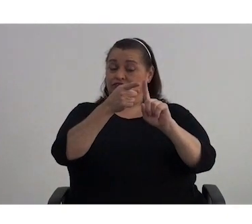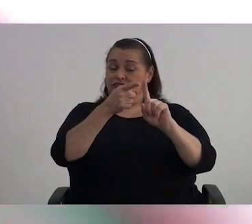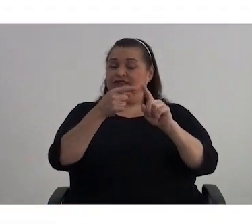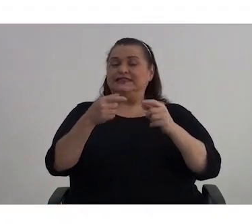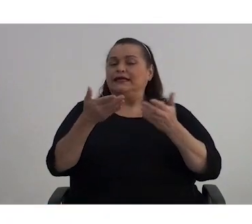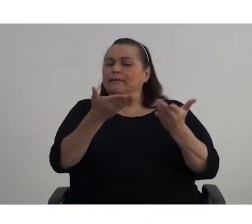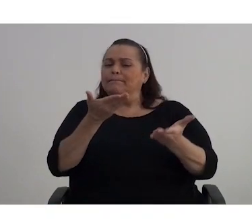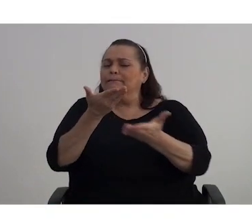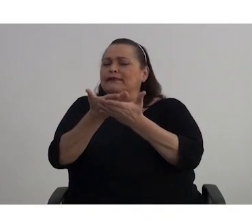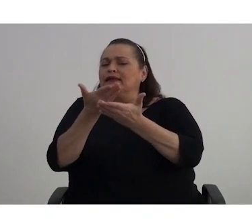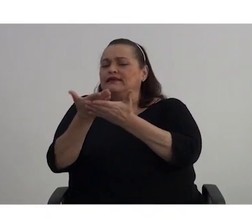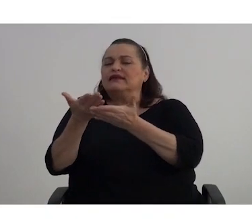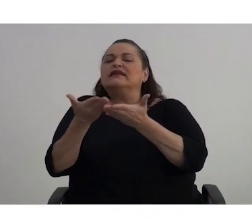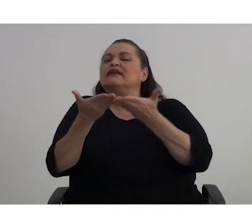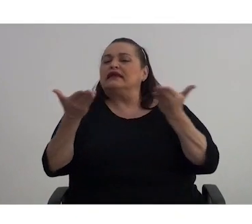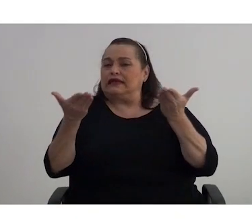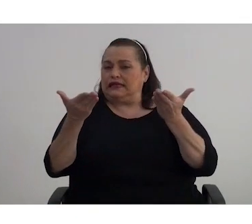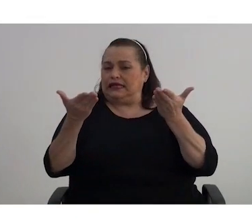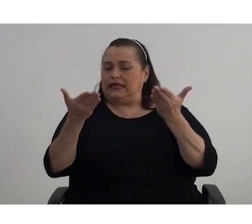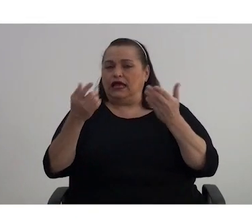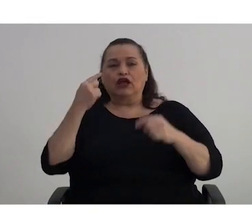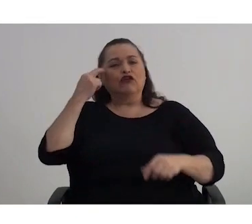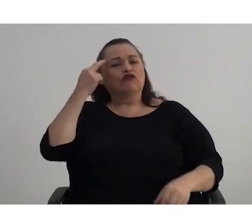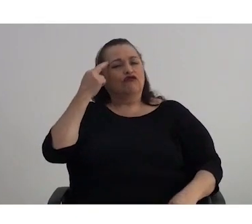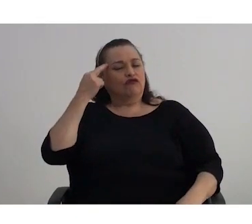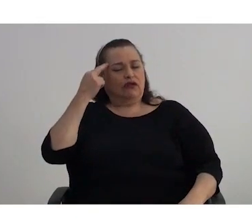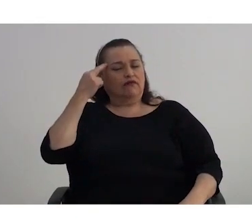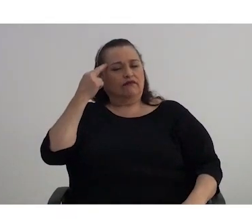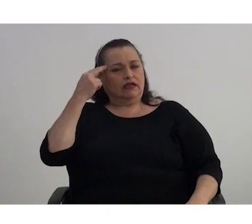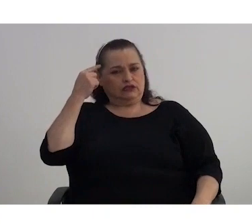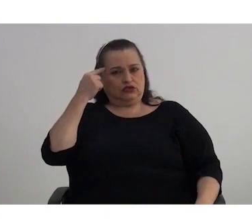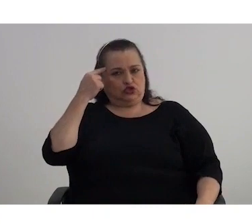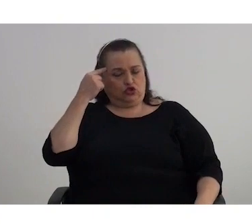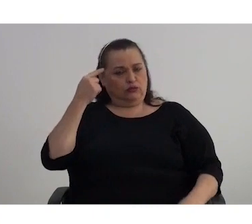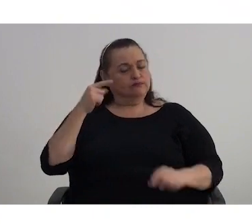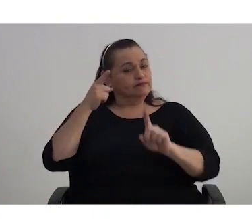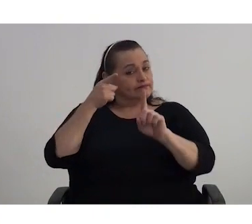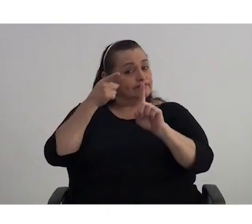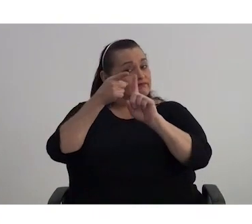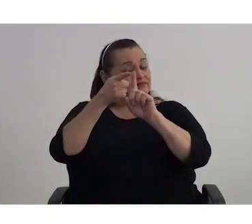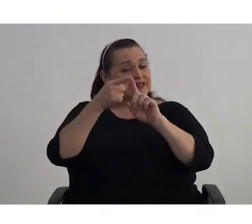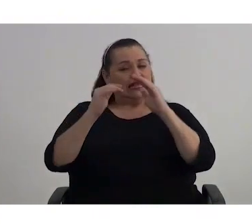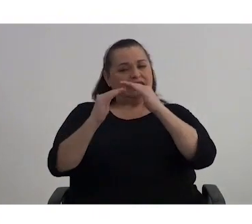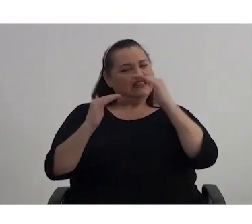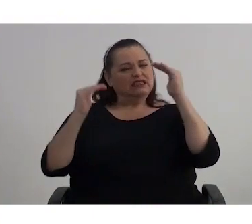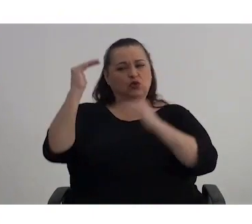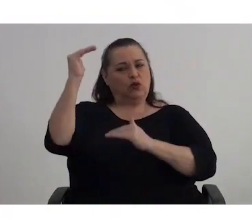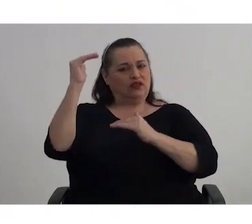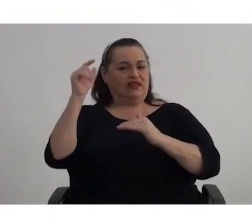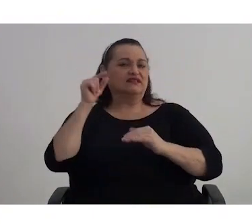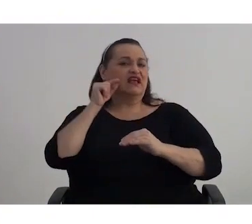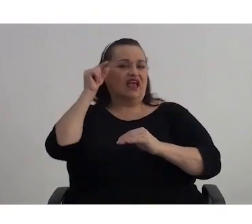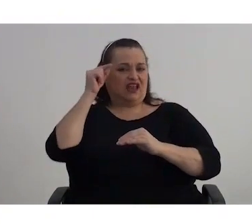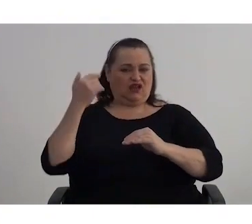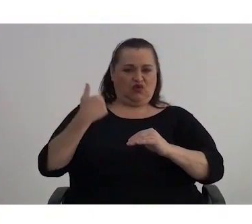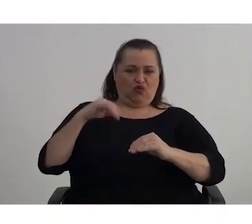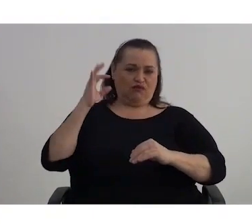a plantear es una reflexión en torno a desigualdades de género